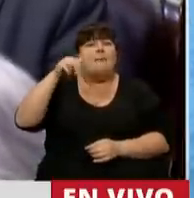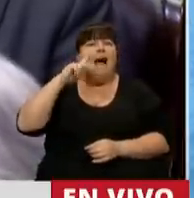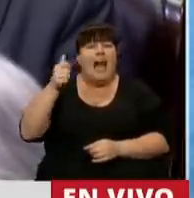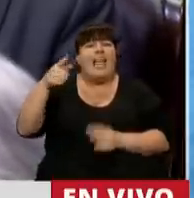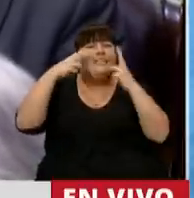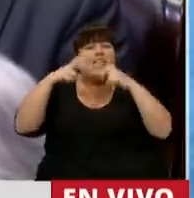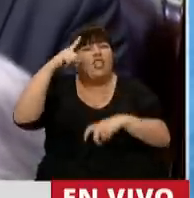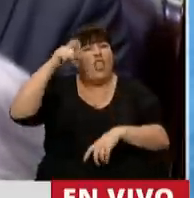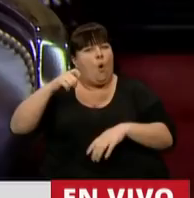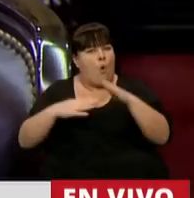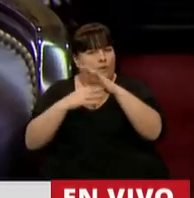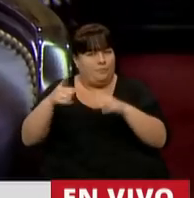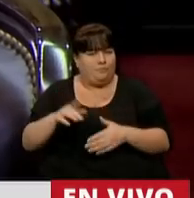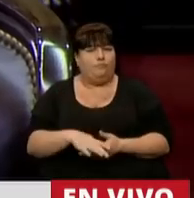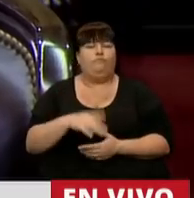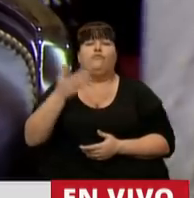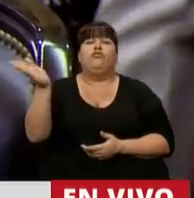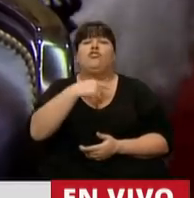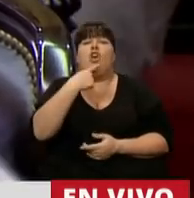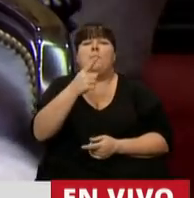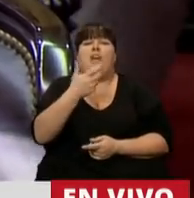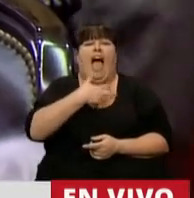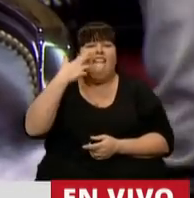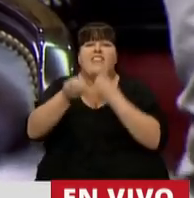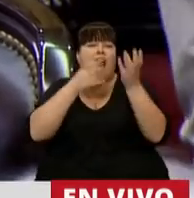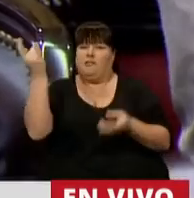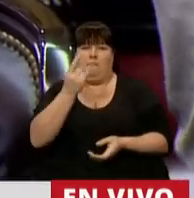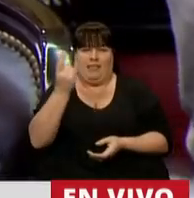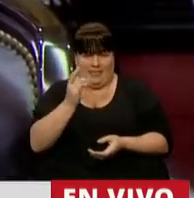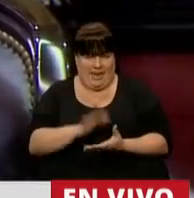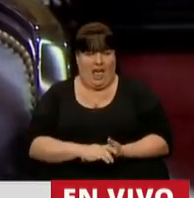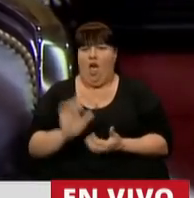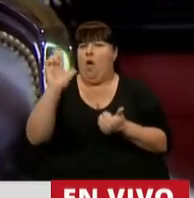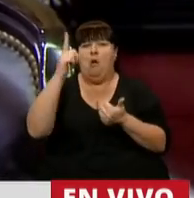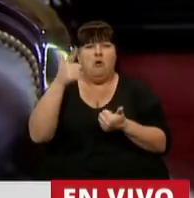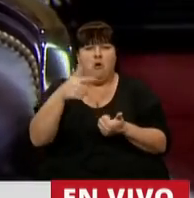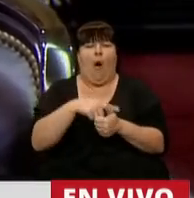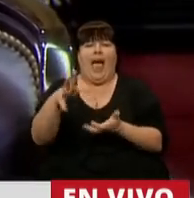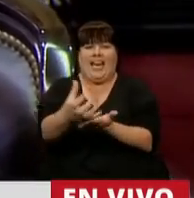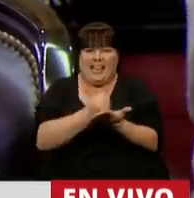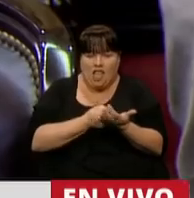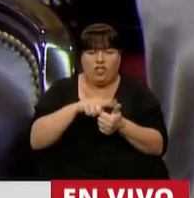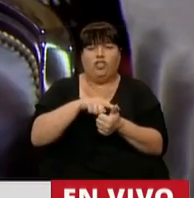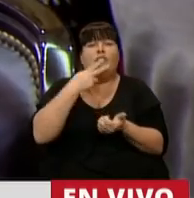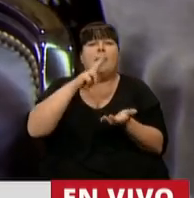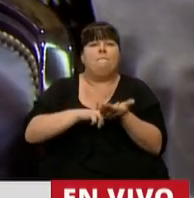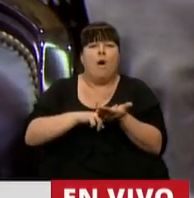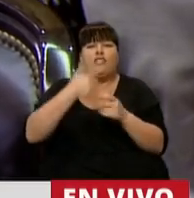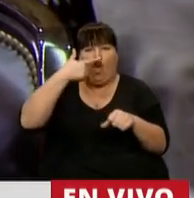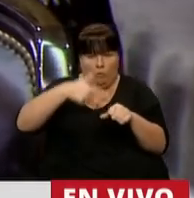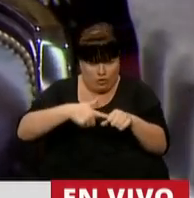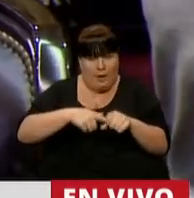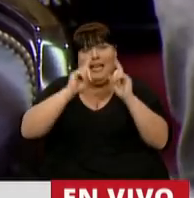perita de la corte, que todo lo que había dicho la AFIP era mentira. Que no existía esa retención de impuestos de